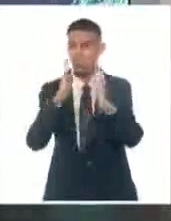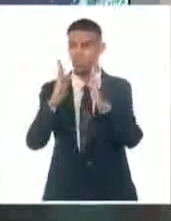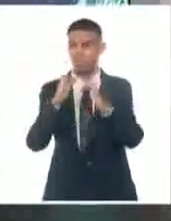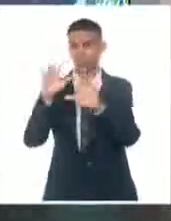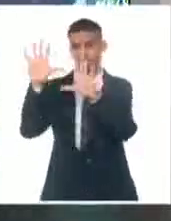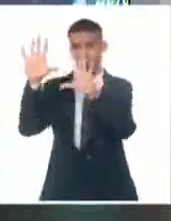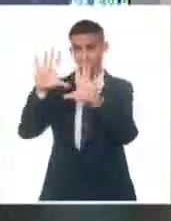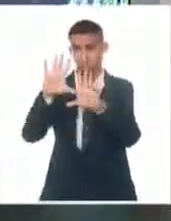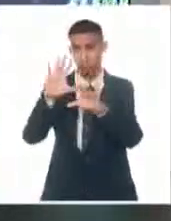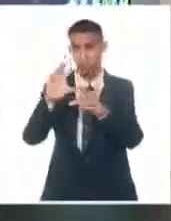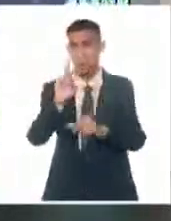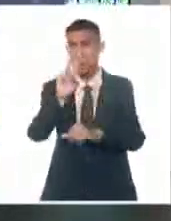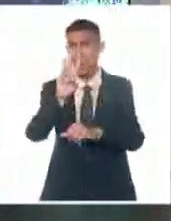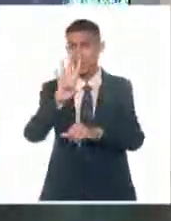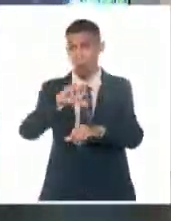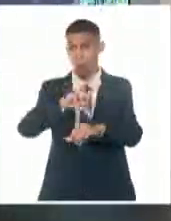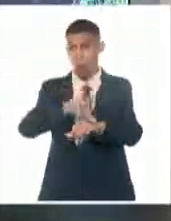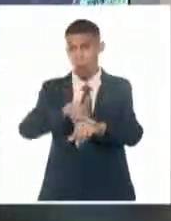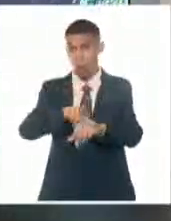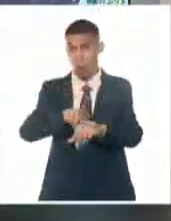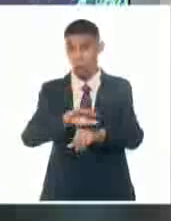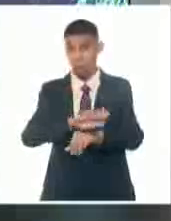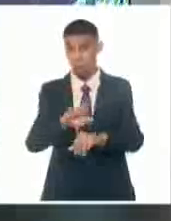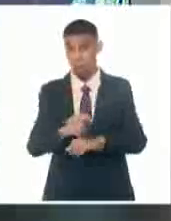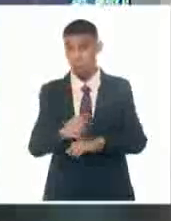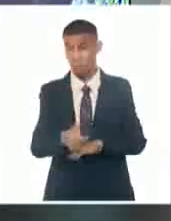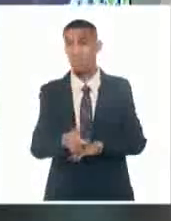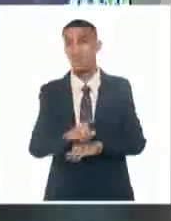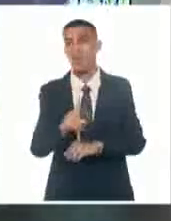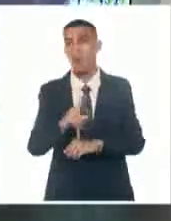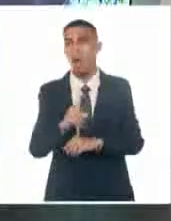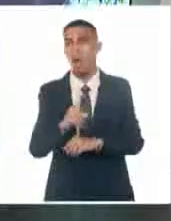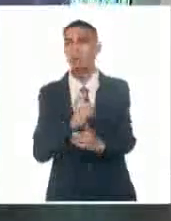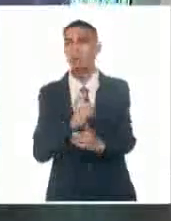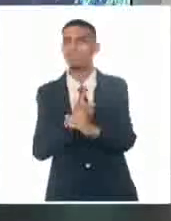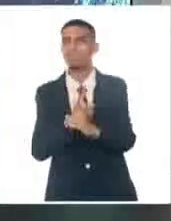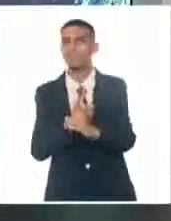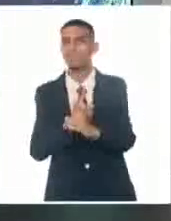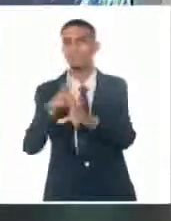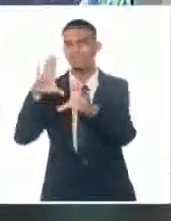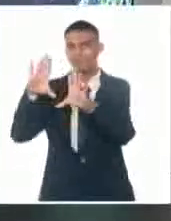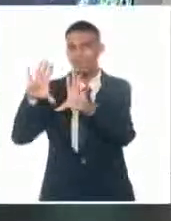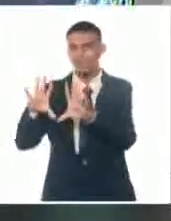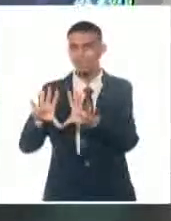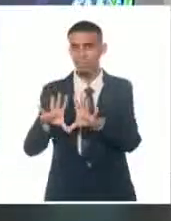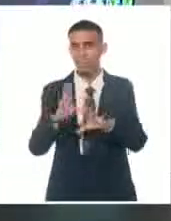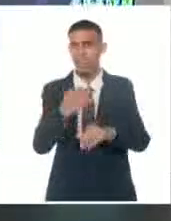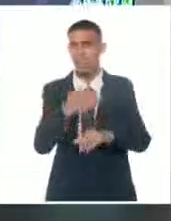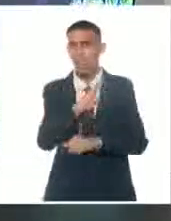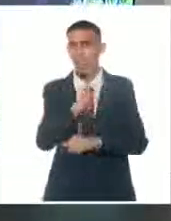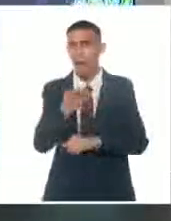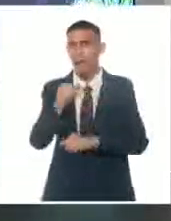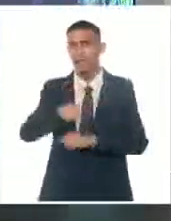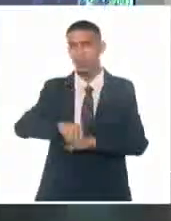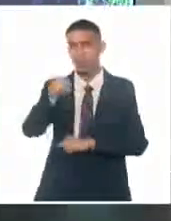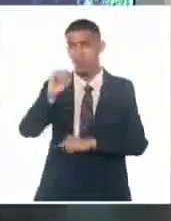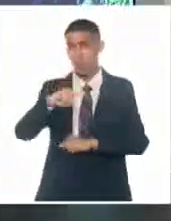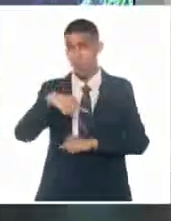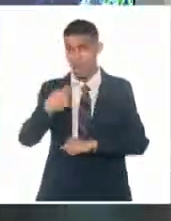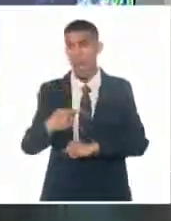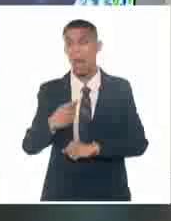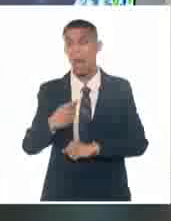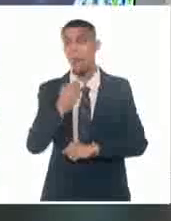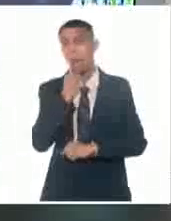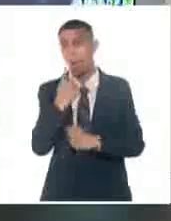próximas 24 horas estará interactuando con el paso de una onda tropical por los mares al sur de la región oriental y mañana estará incentivando los